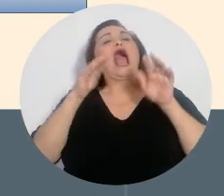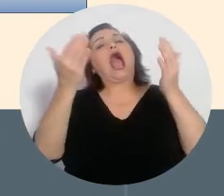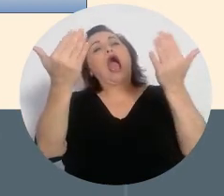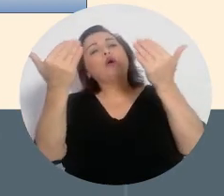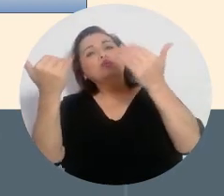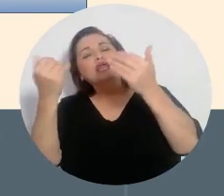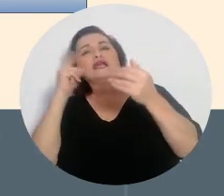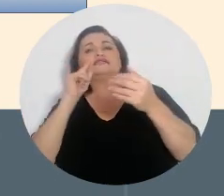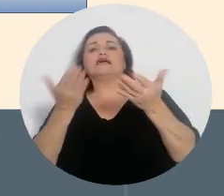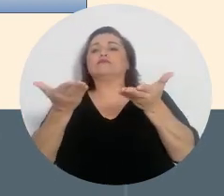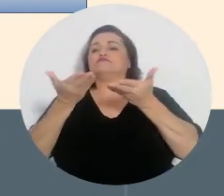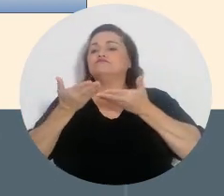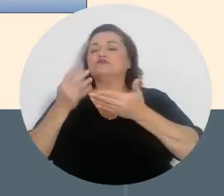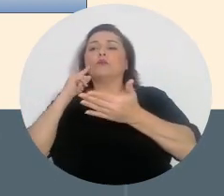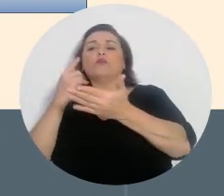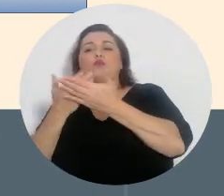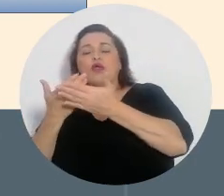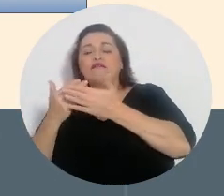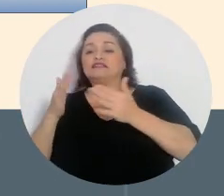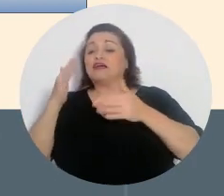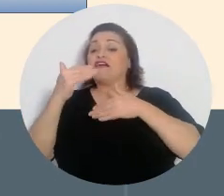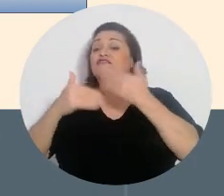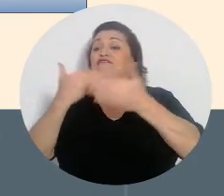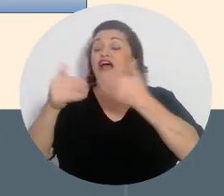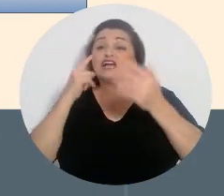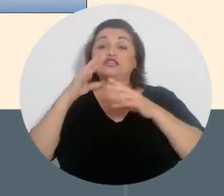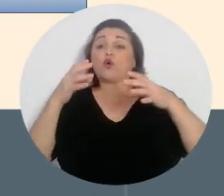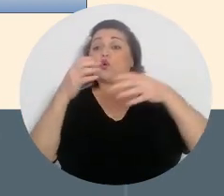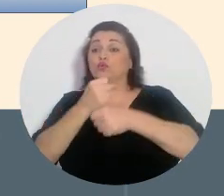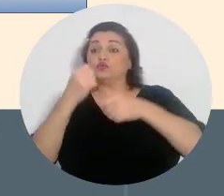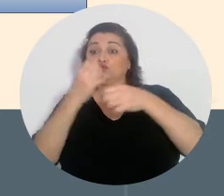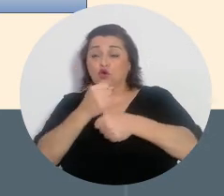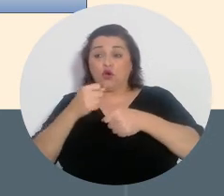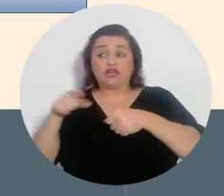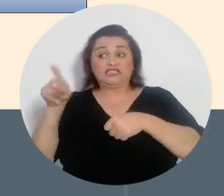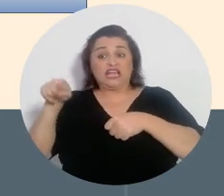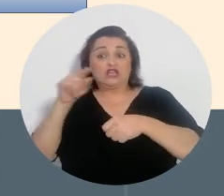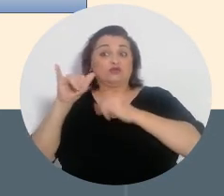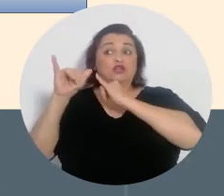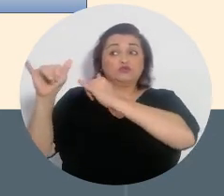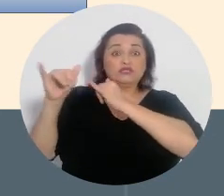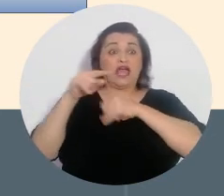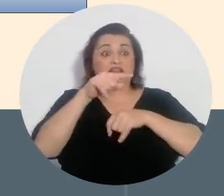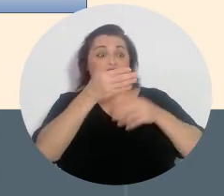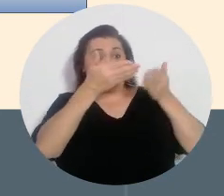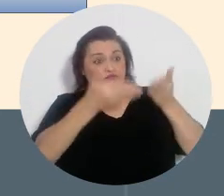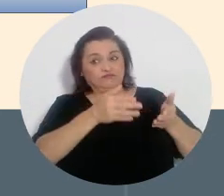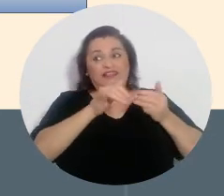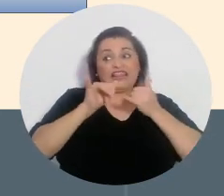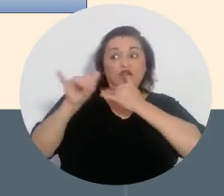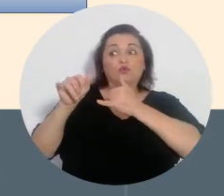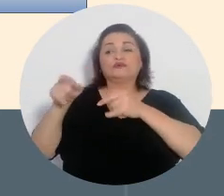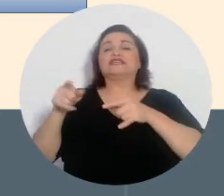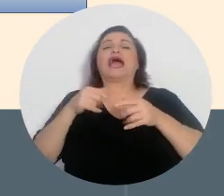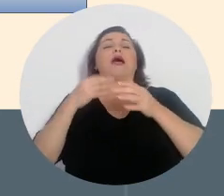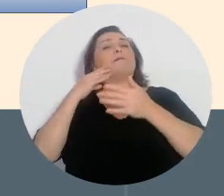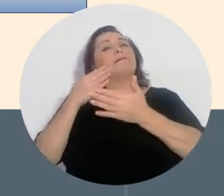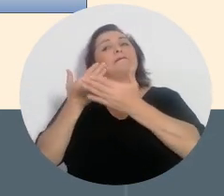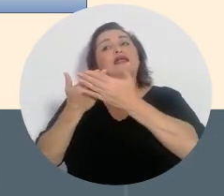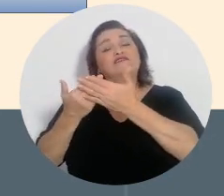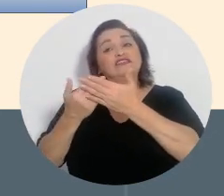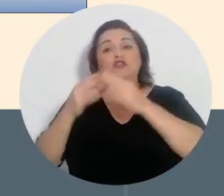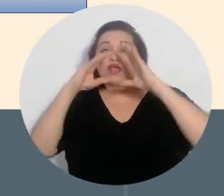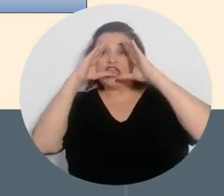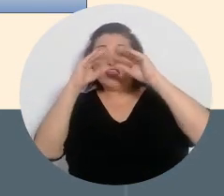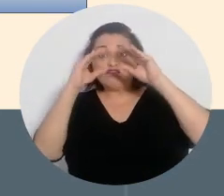privada, la recepción de prueba, la fase de conclusiones en las cuales tanto el funcionario investigado como el denunciante podrían hacer algún tipo de manifestaciones,